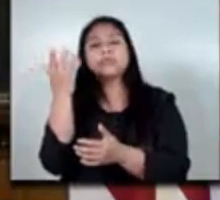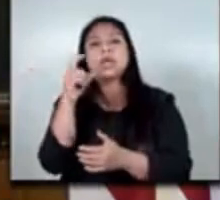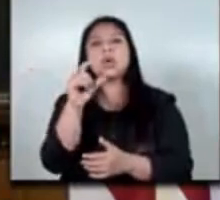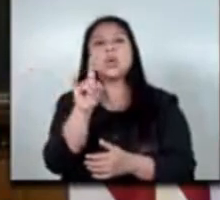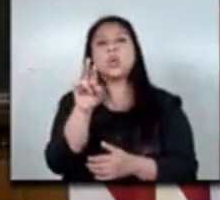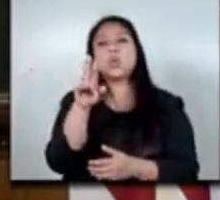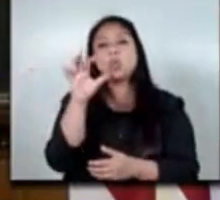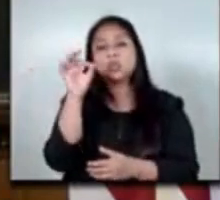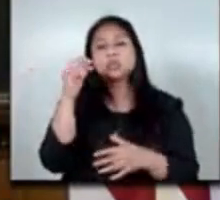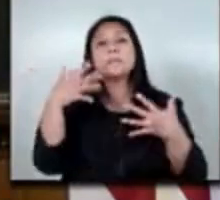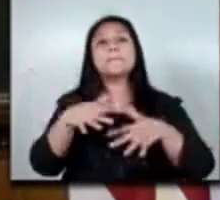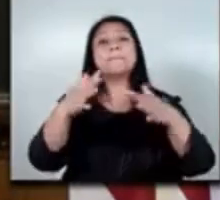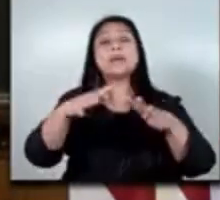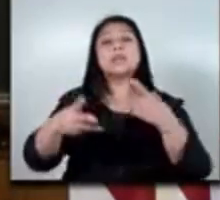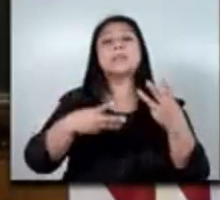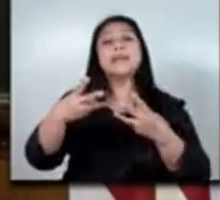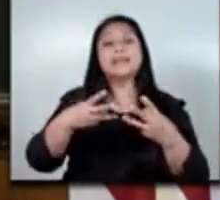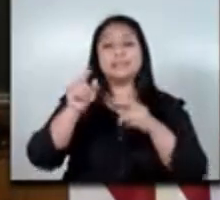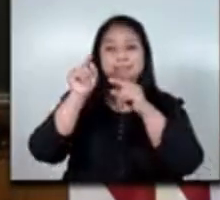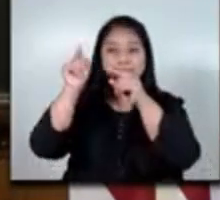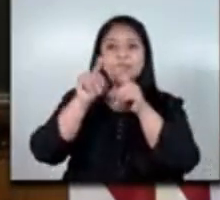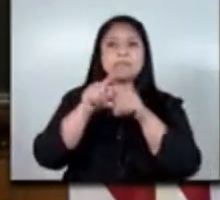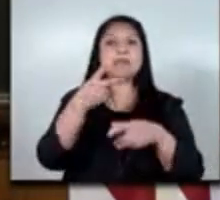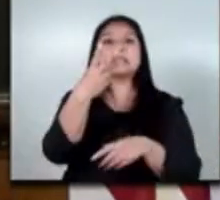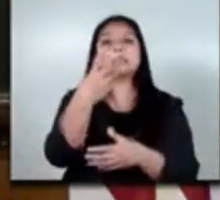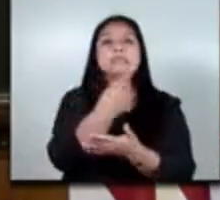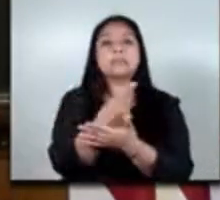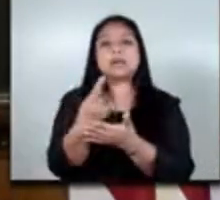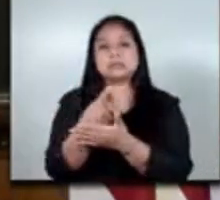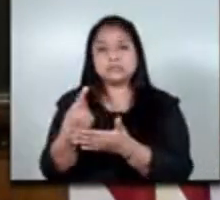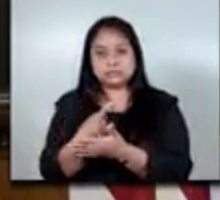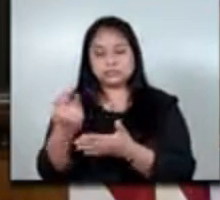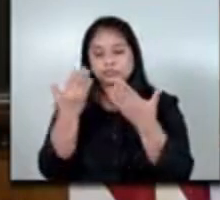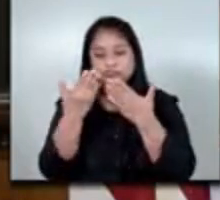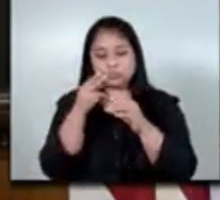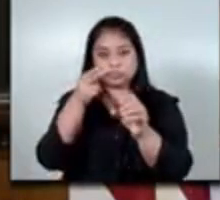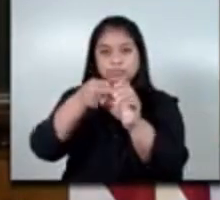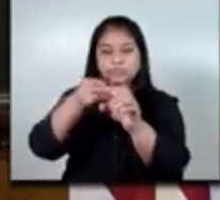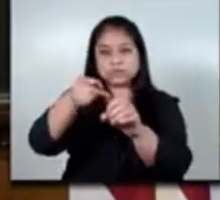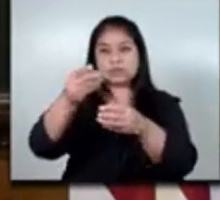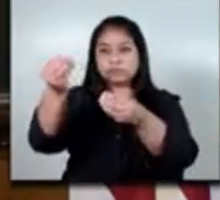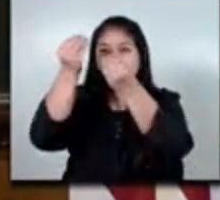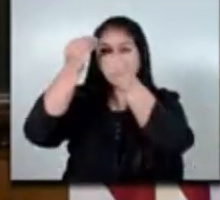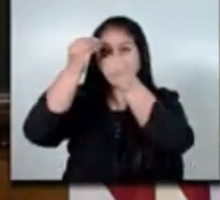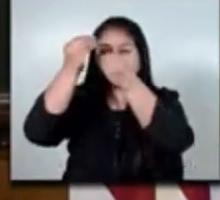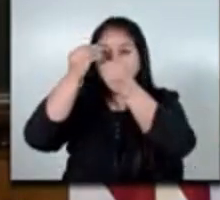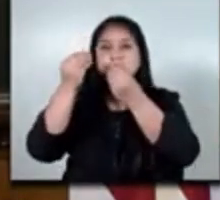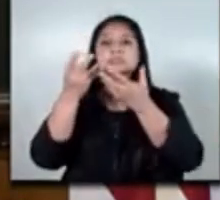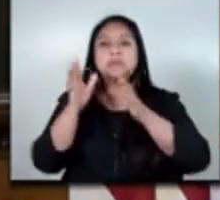fue en la en el comando naval del pacífico una oración de tres semanas donde nos dieron todas las direcciones